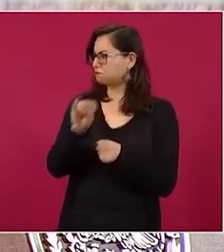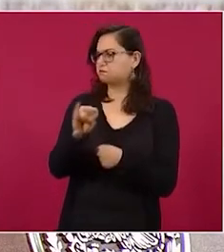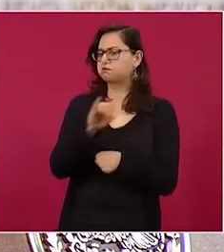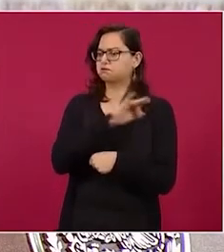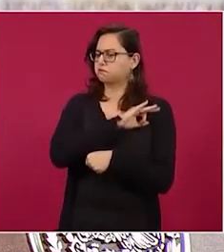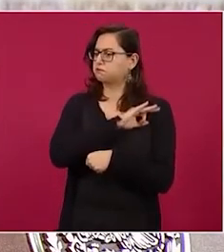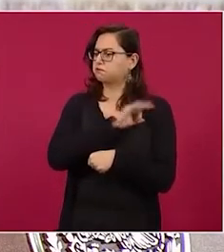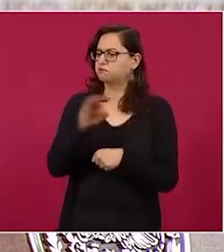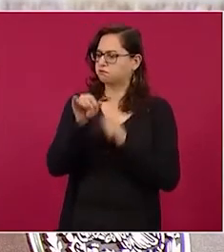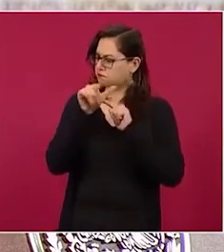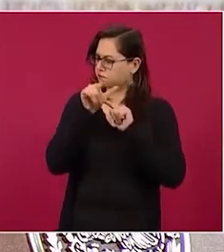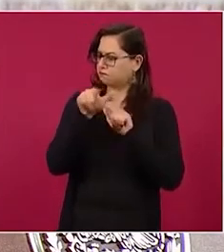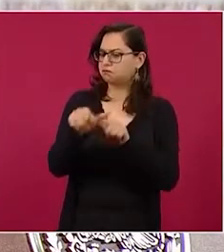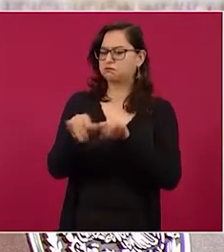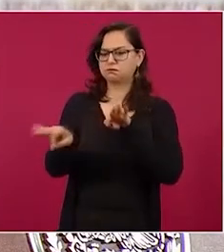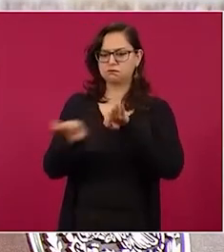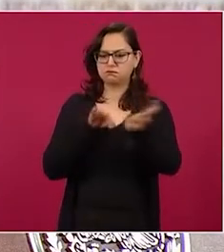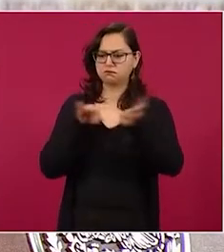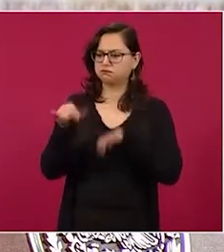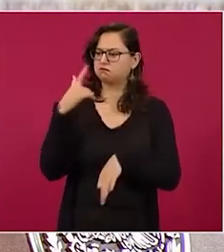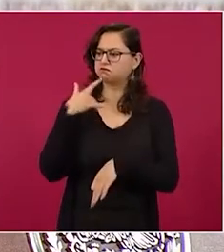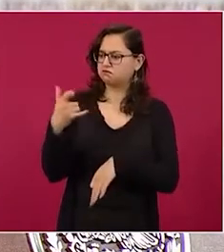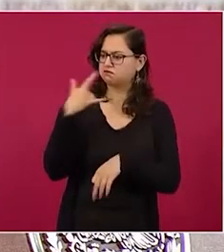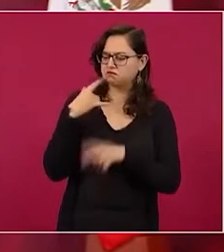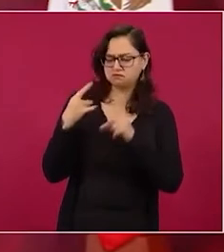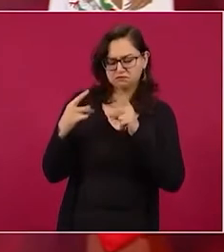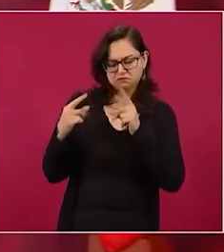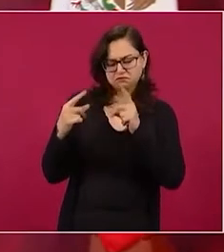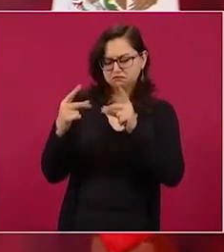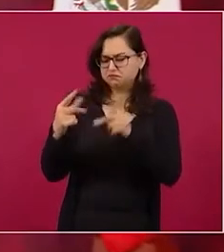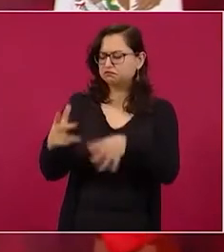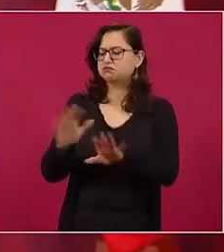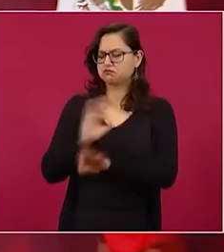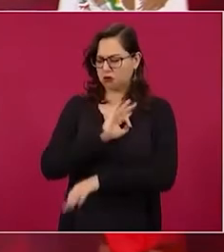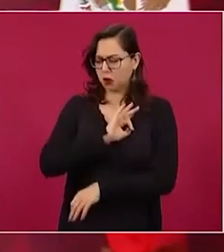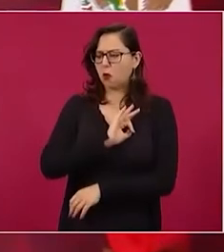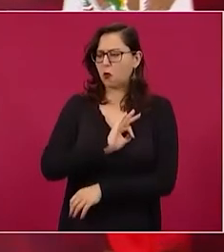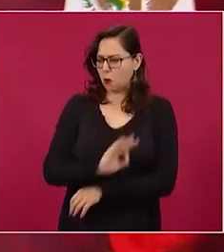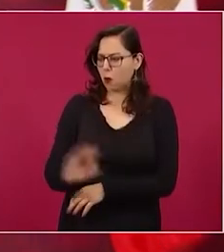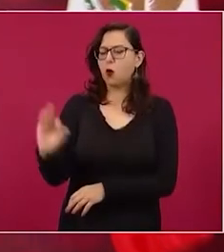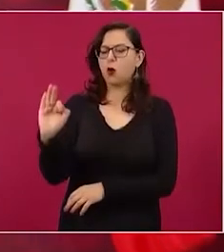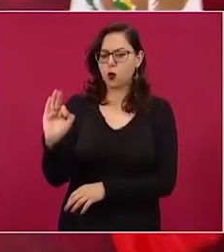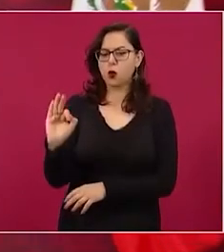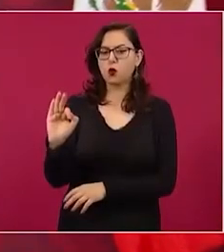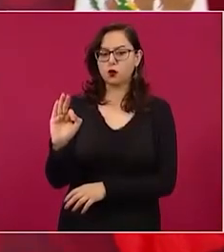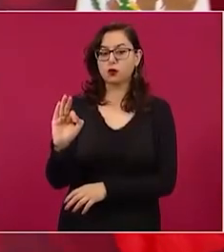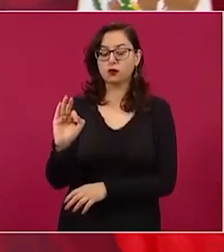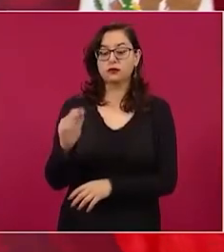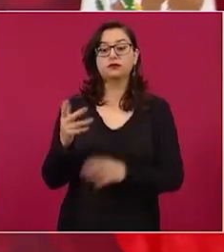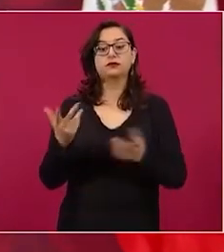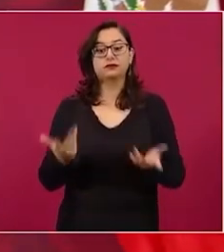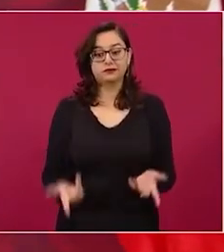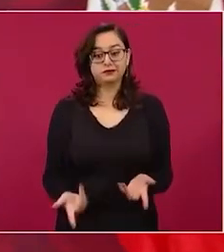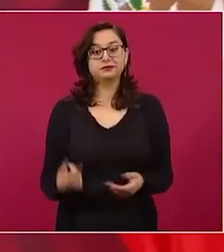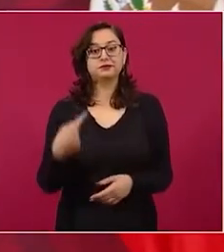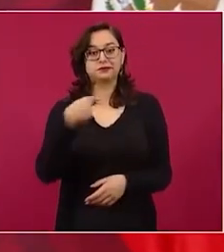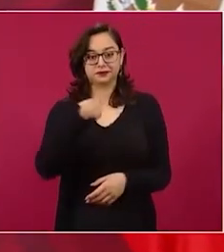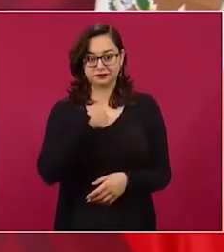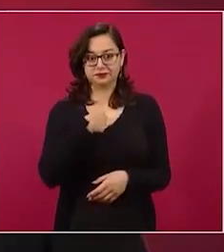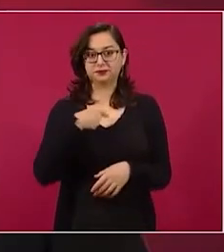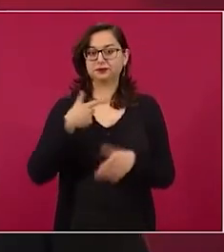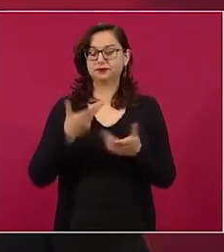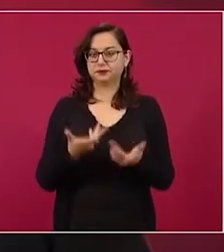con intensidad y llevar a cabo o consumar la